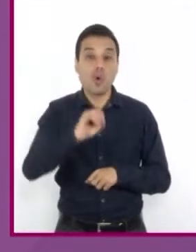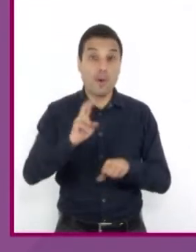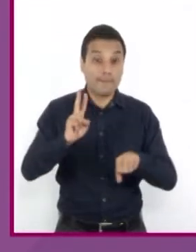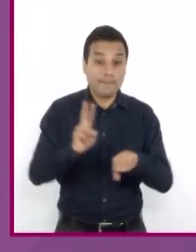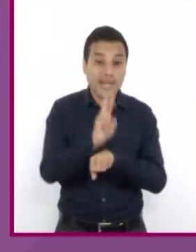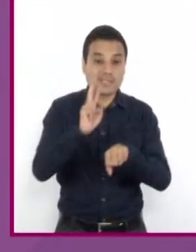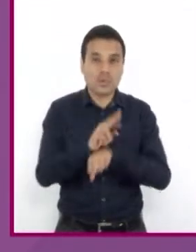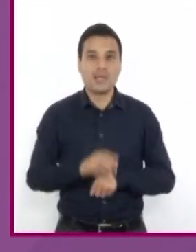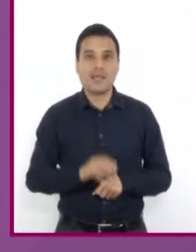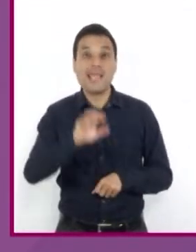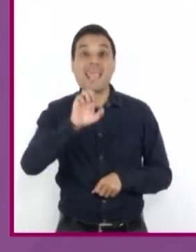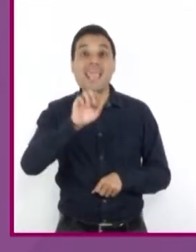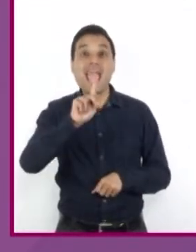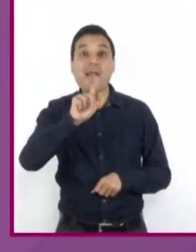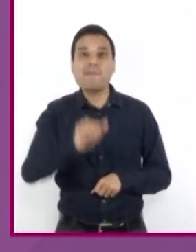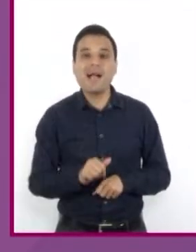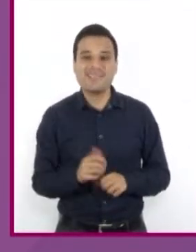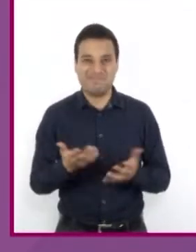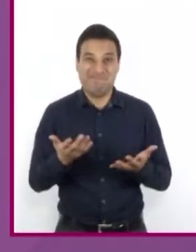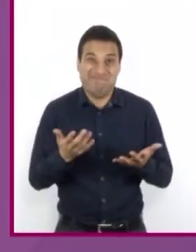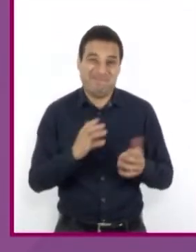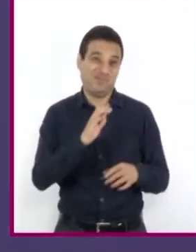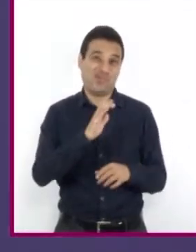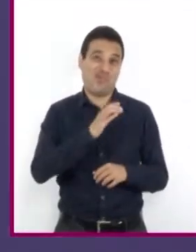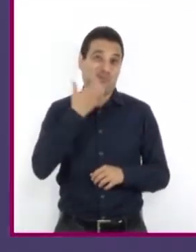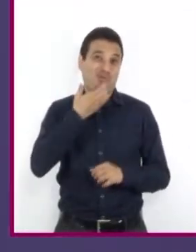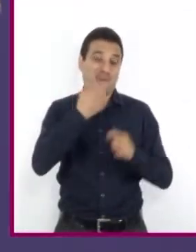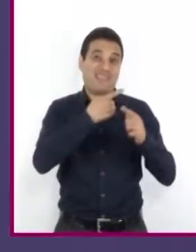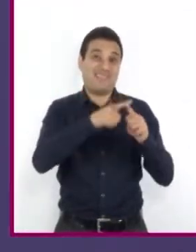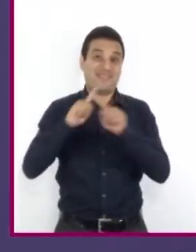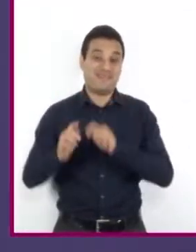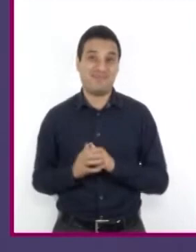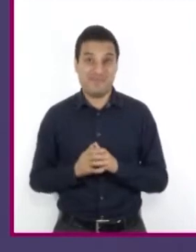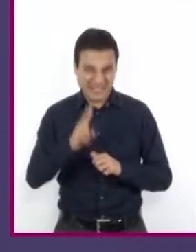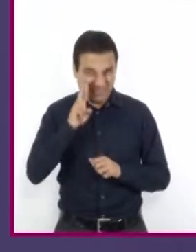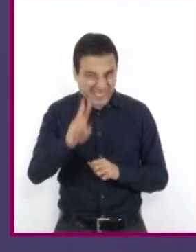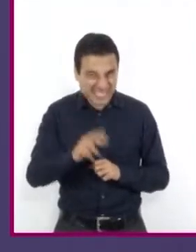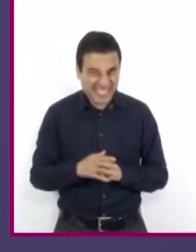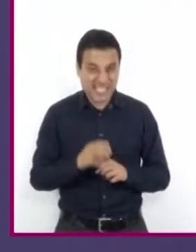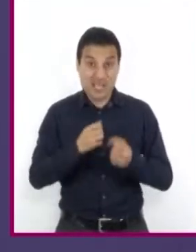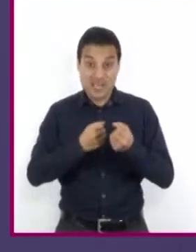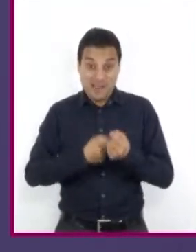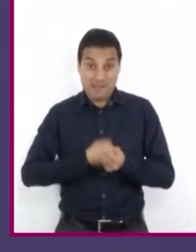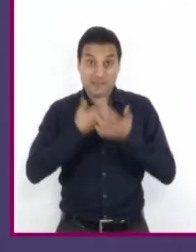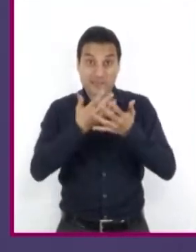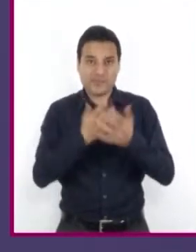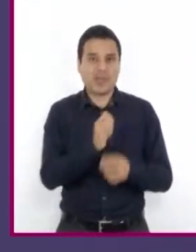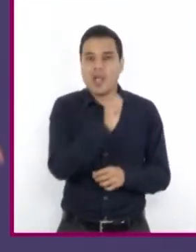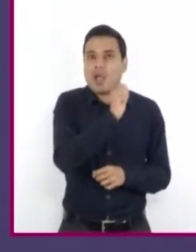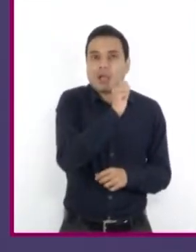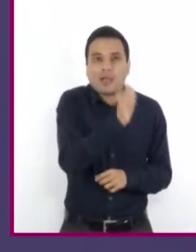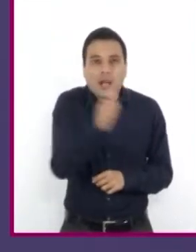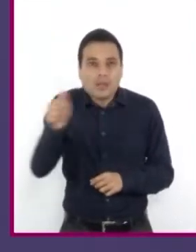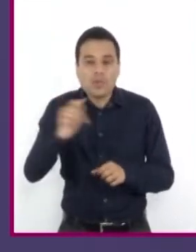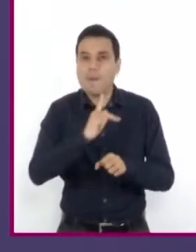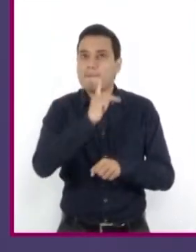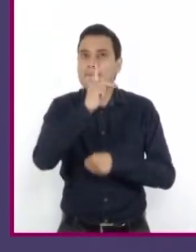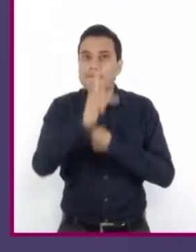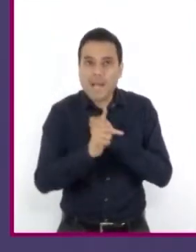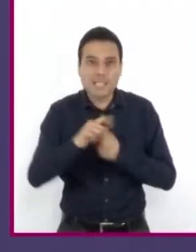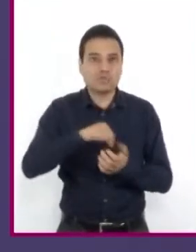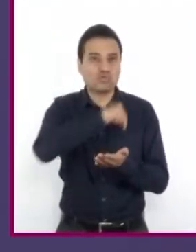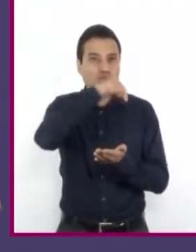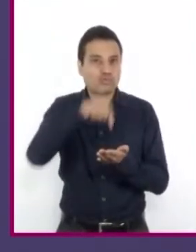expresión, ¡epa! Podemos decir entonces que las expresiones son propias de cada país y de cada región,